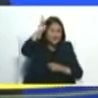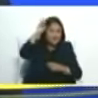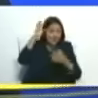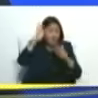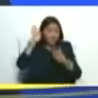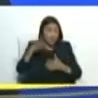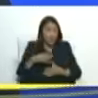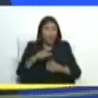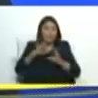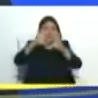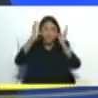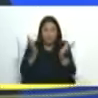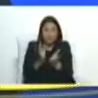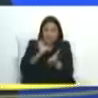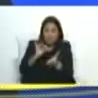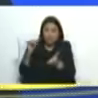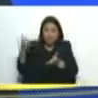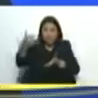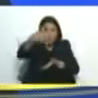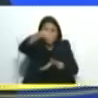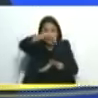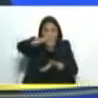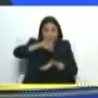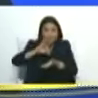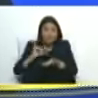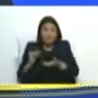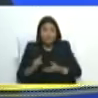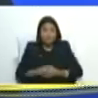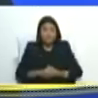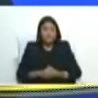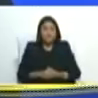y bueno con su exigencia con sus orientaciones